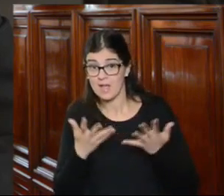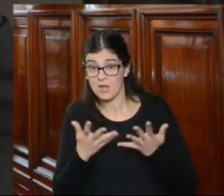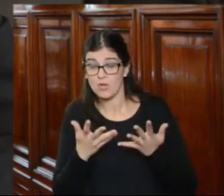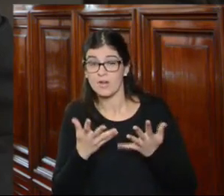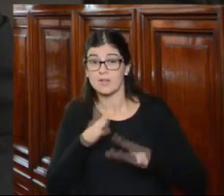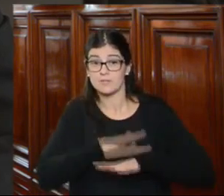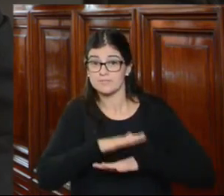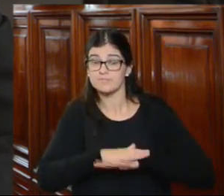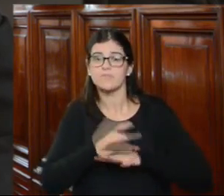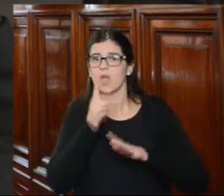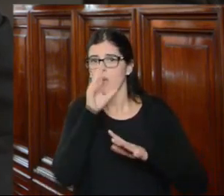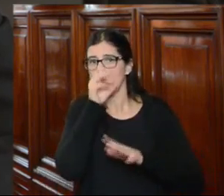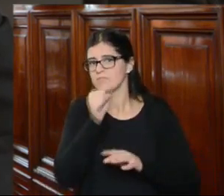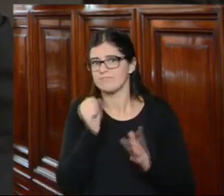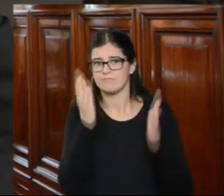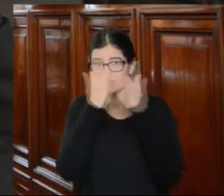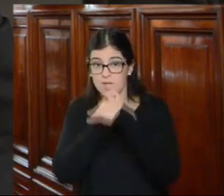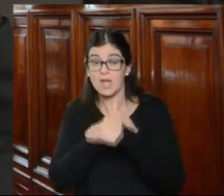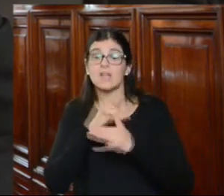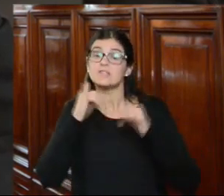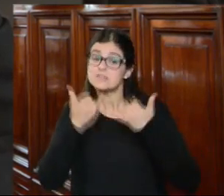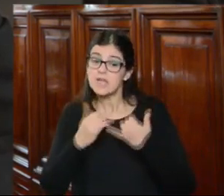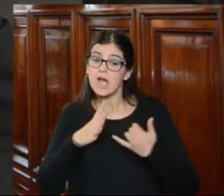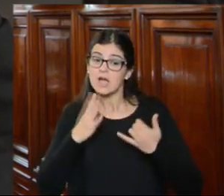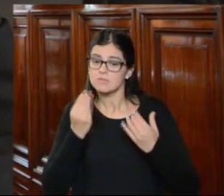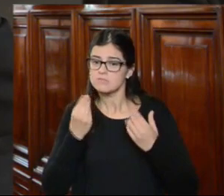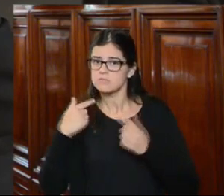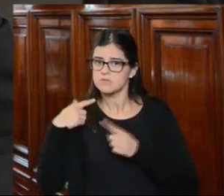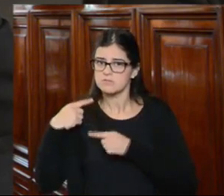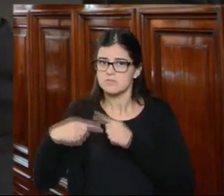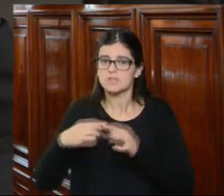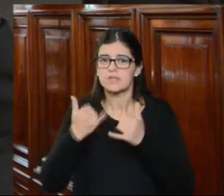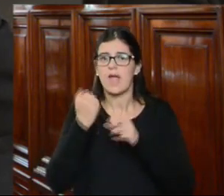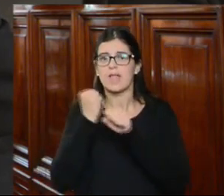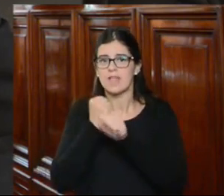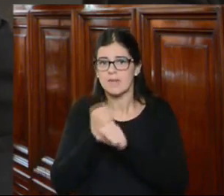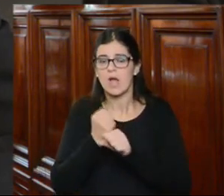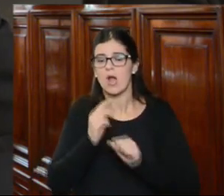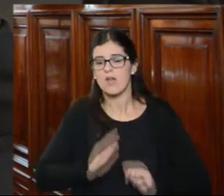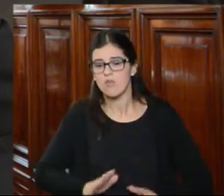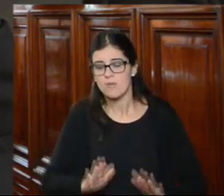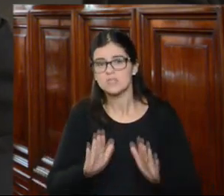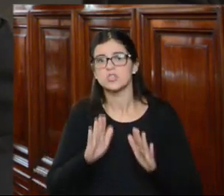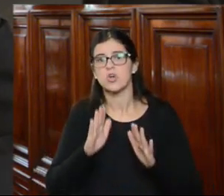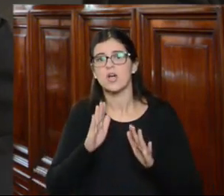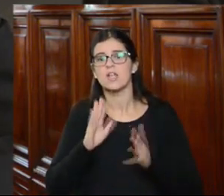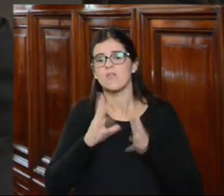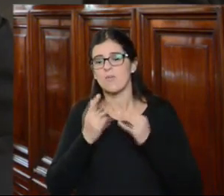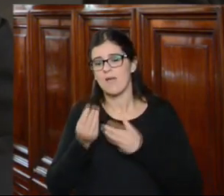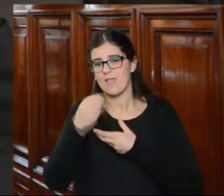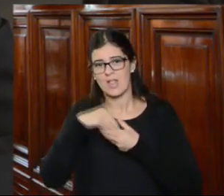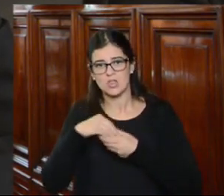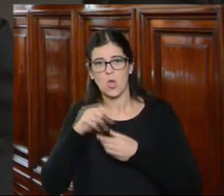es insostenible ya llevamos bastante tiempo de trabajo en la elaboración doctrinal y jurisprudencial